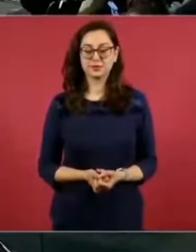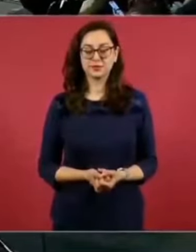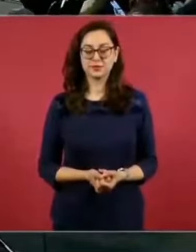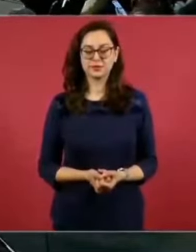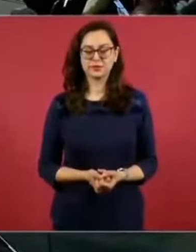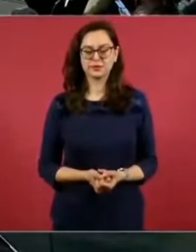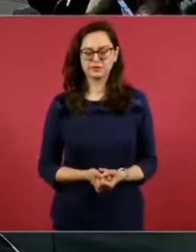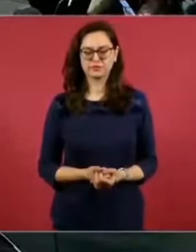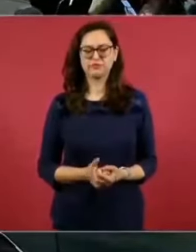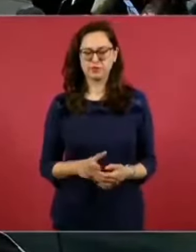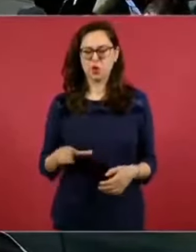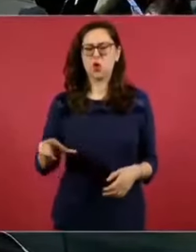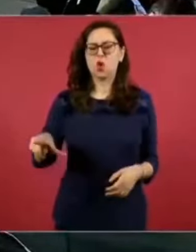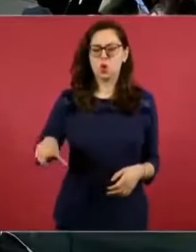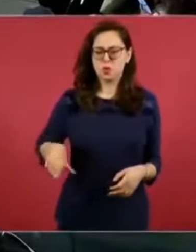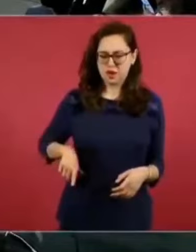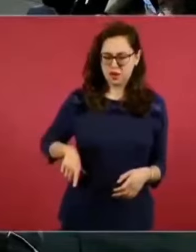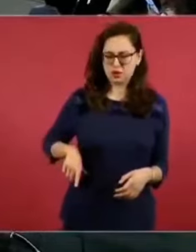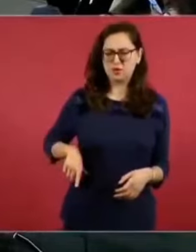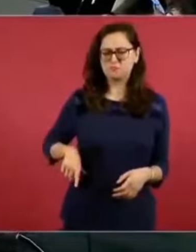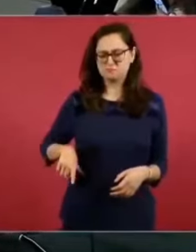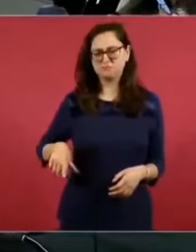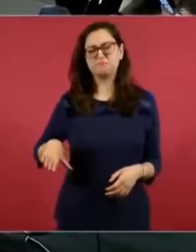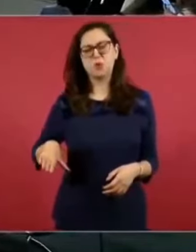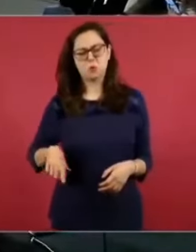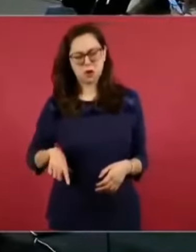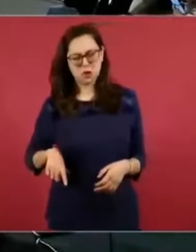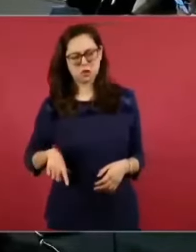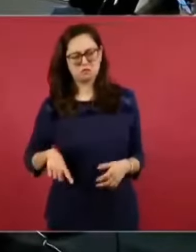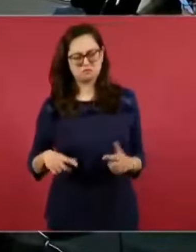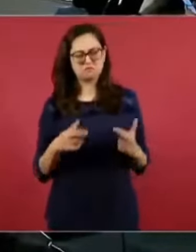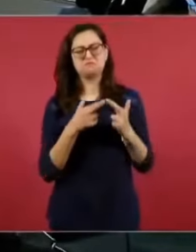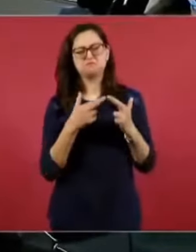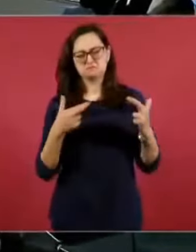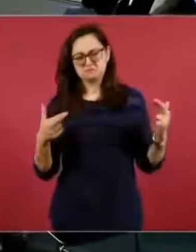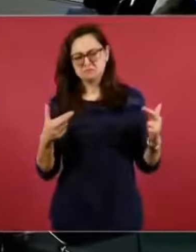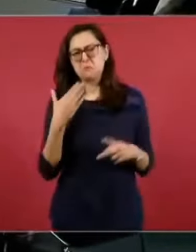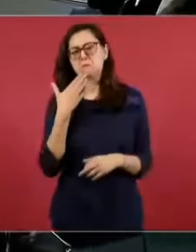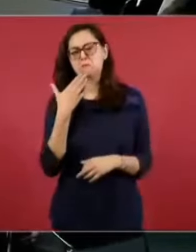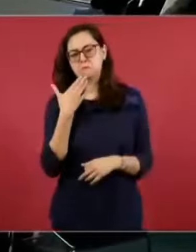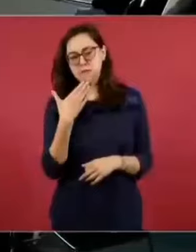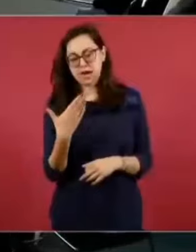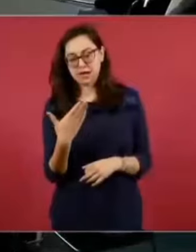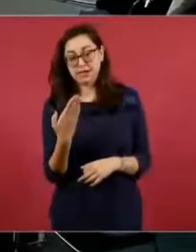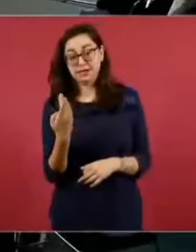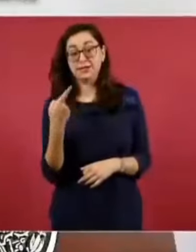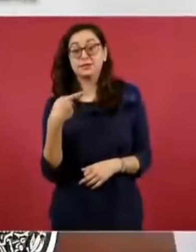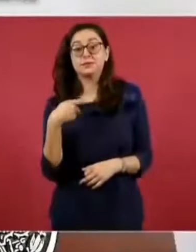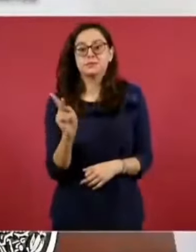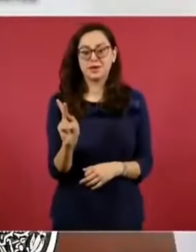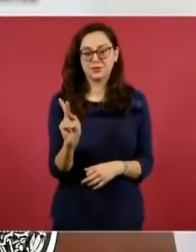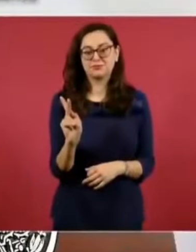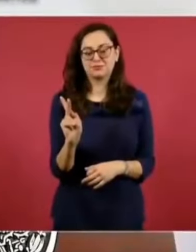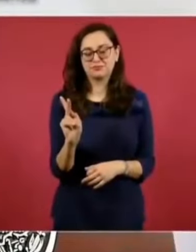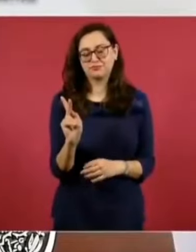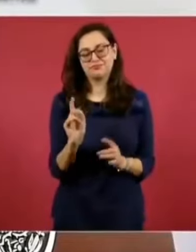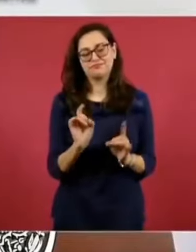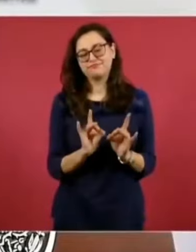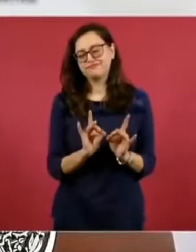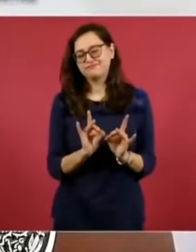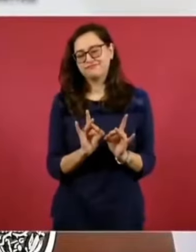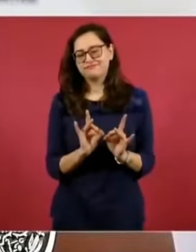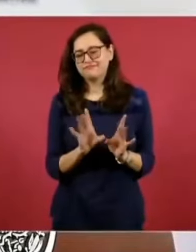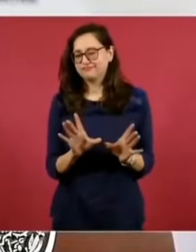relación con los Estados Unidos, pero tenemos que